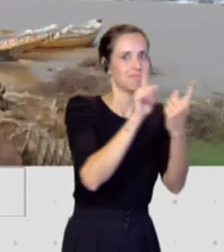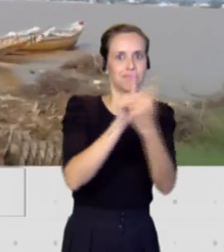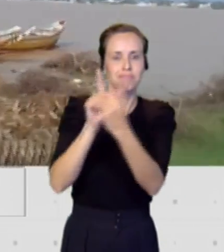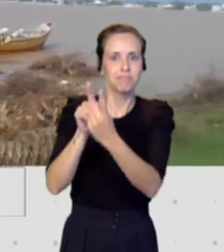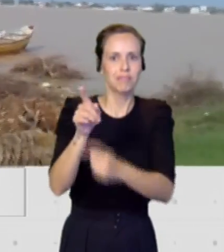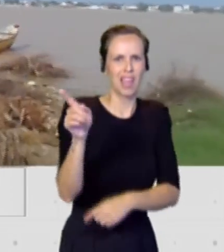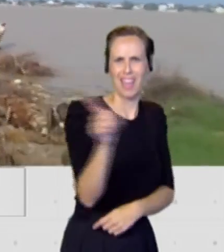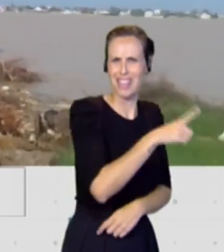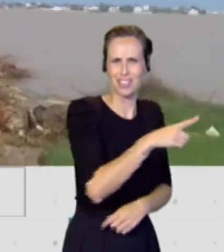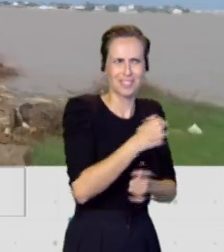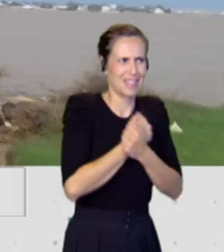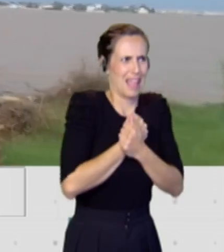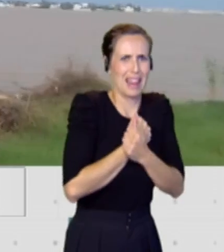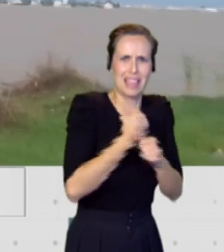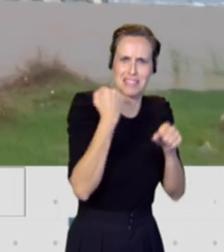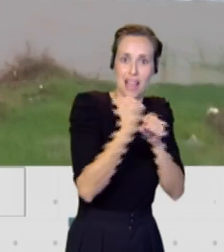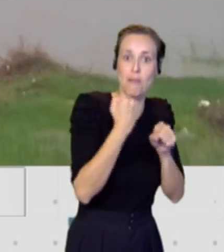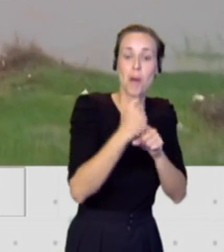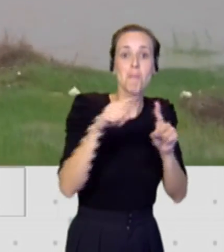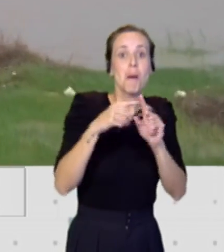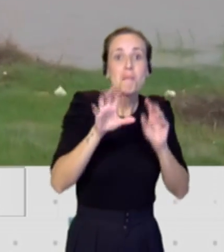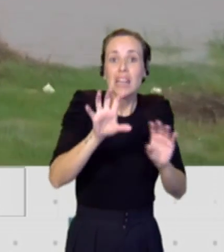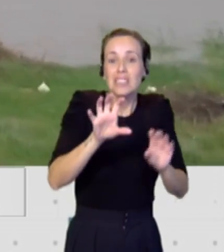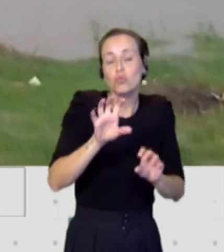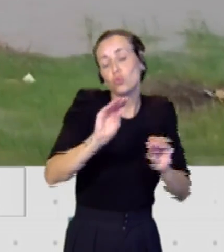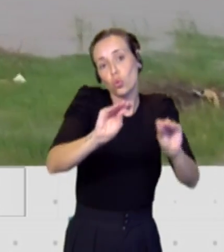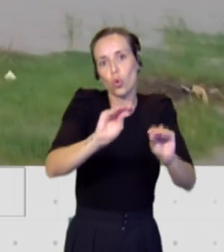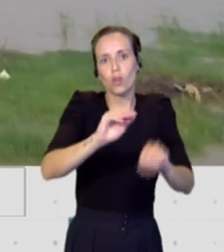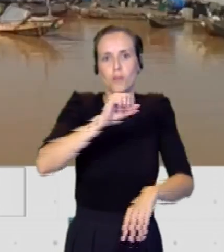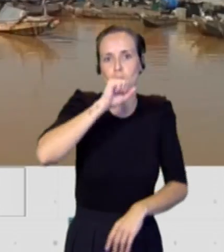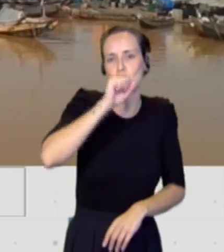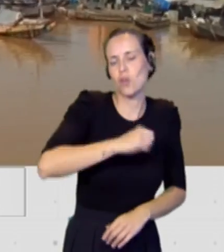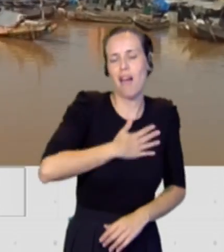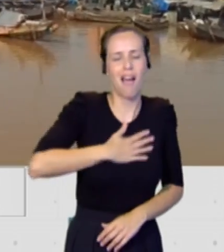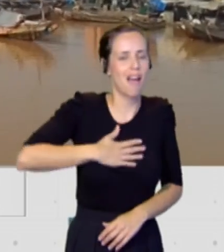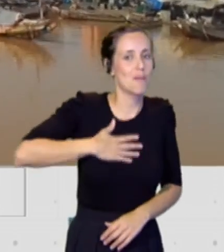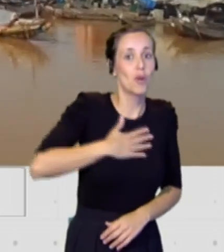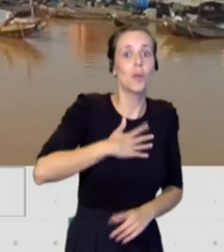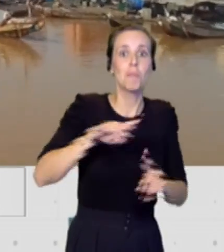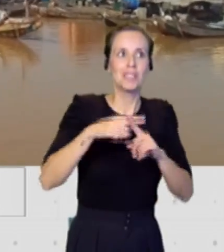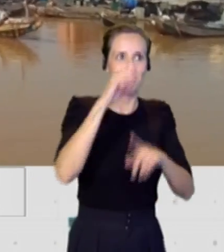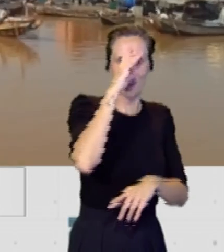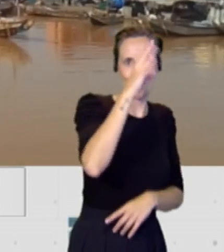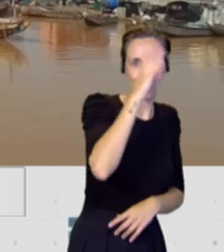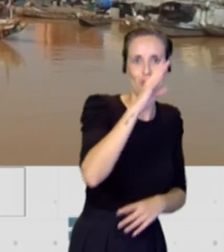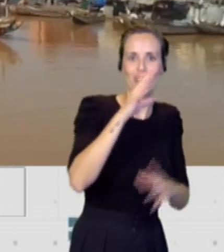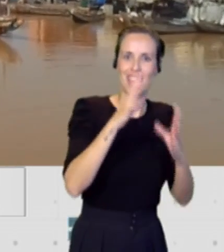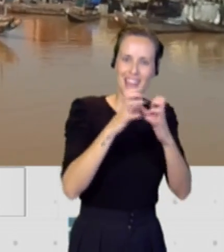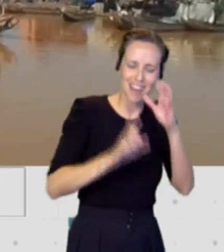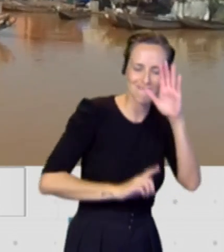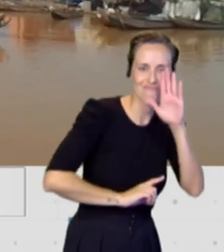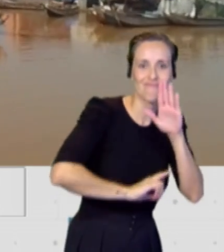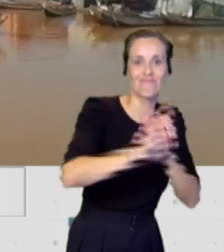trabajadoras, amantes de su país, con mucha ilusión, con muchas ganas de progresar profesionalmente. Para ellos